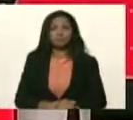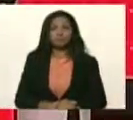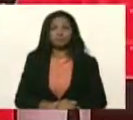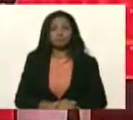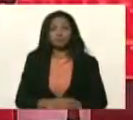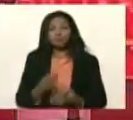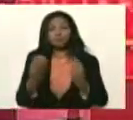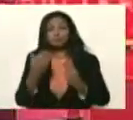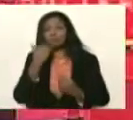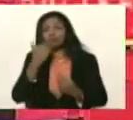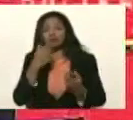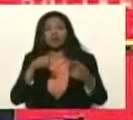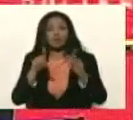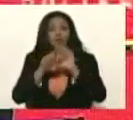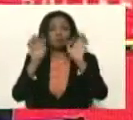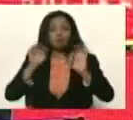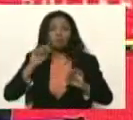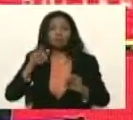muy cerca, muy,